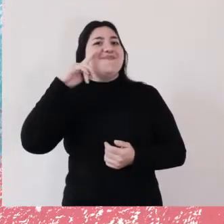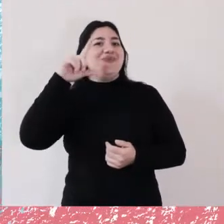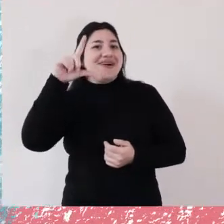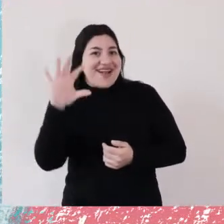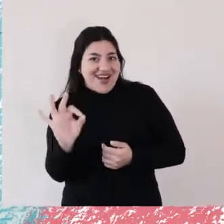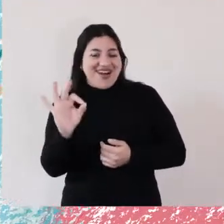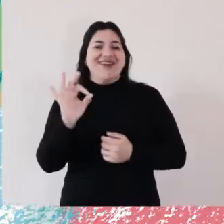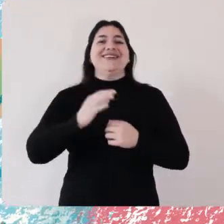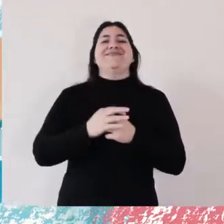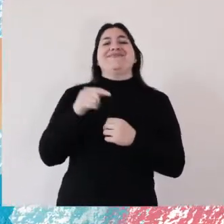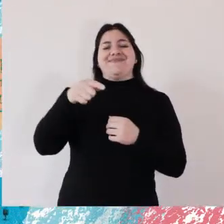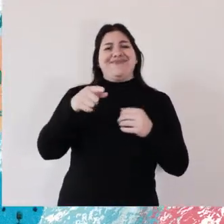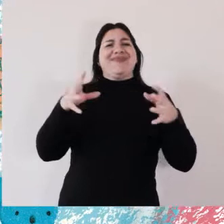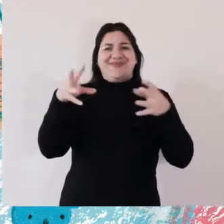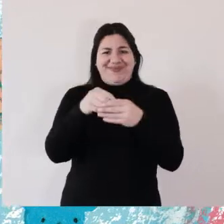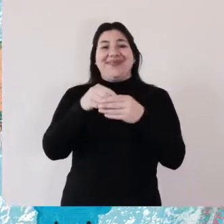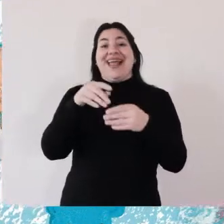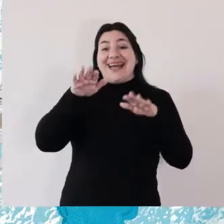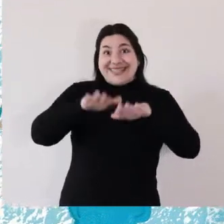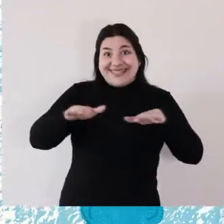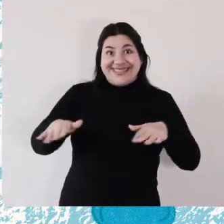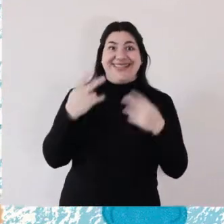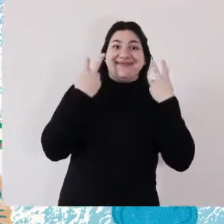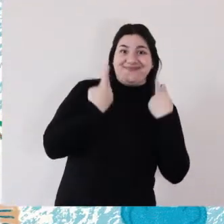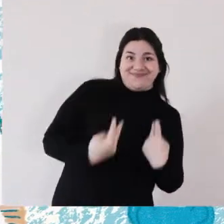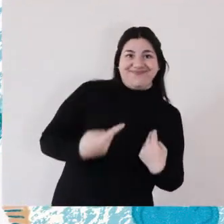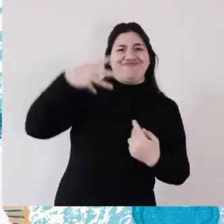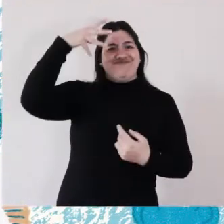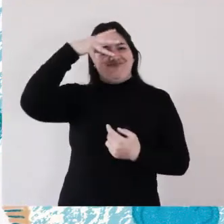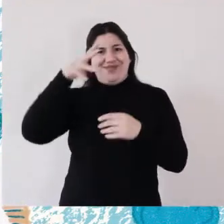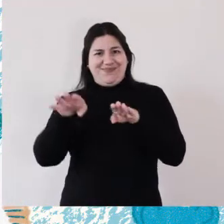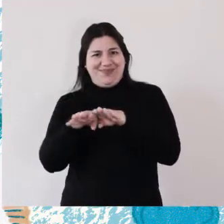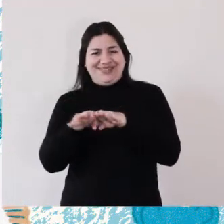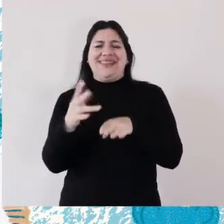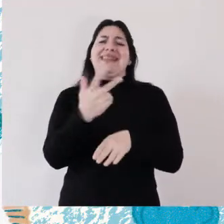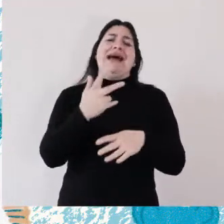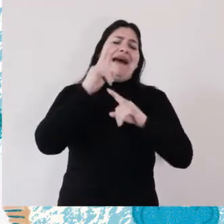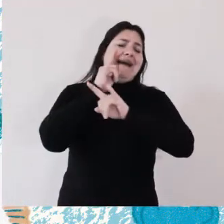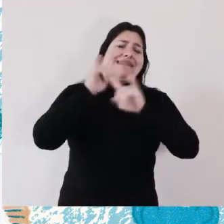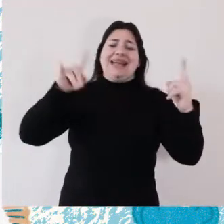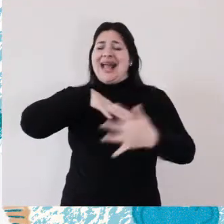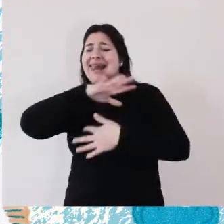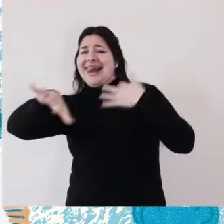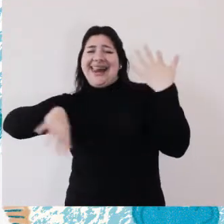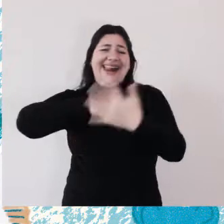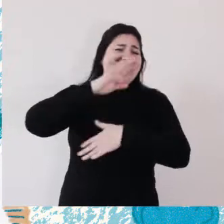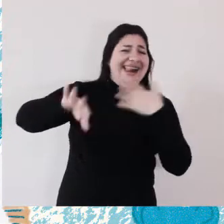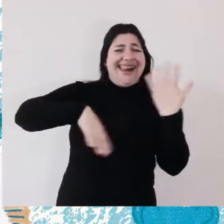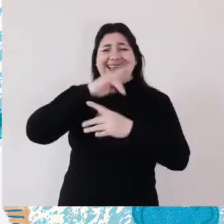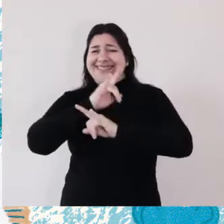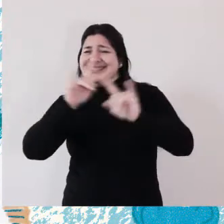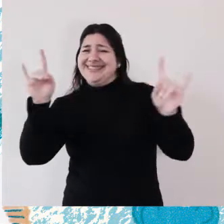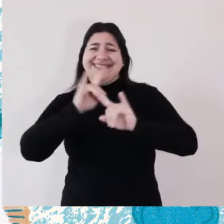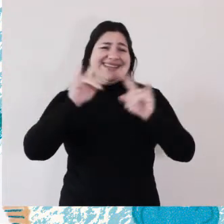Ebe, Diego y Joaquín son casi un torbellino y van al mismo jardín de infantes,